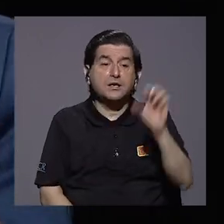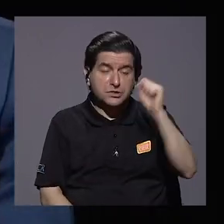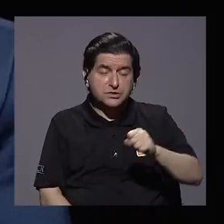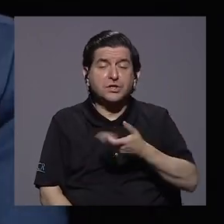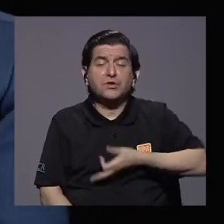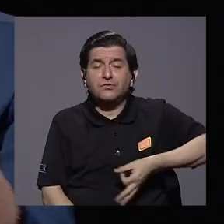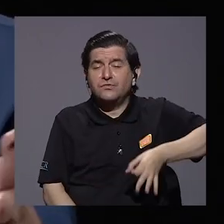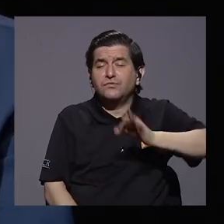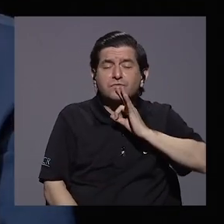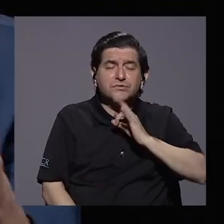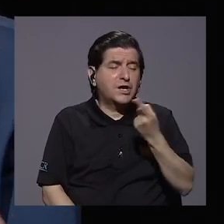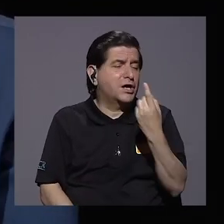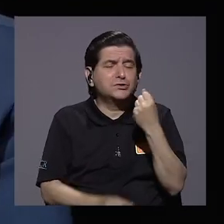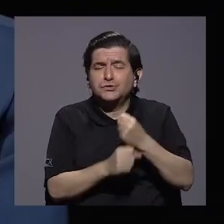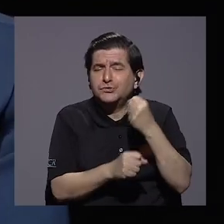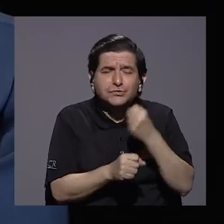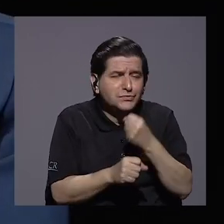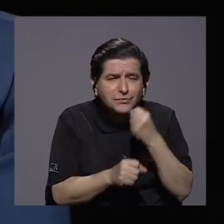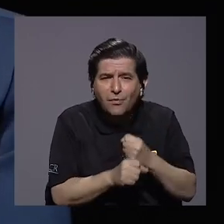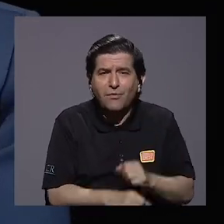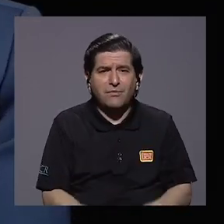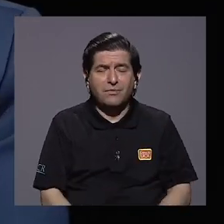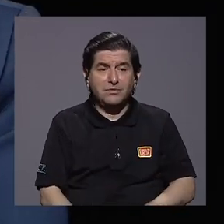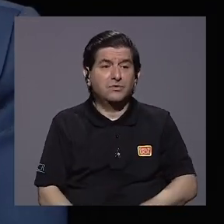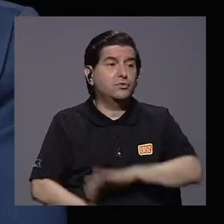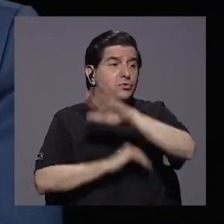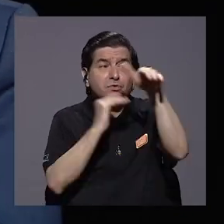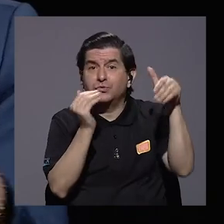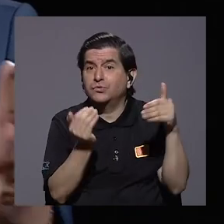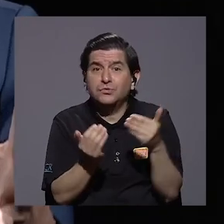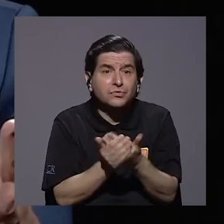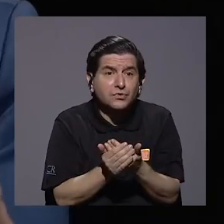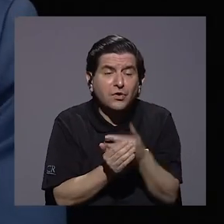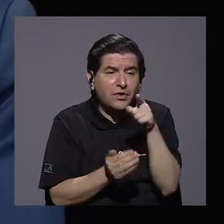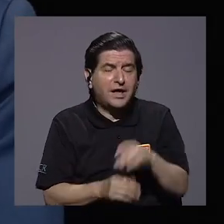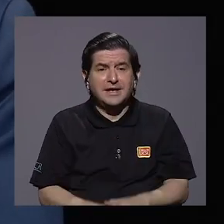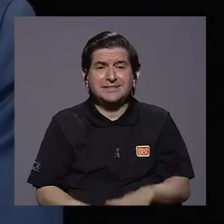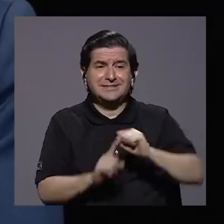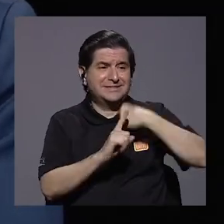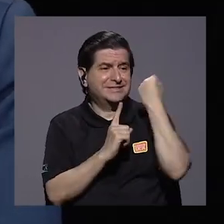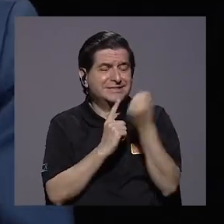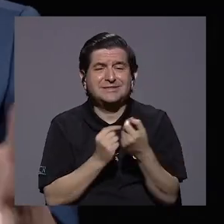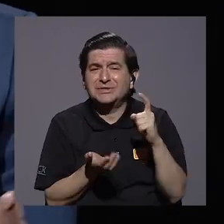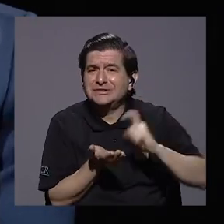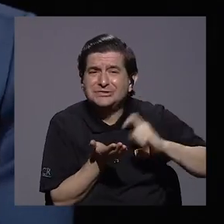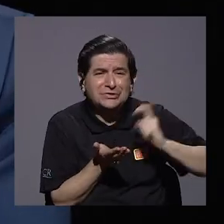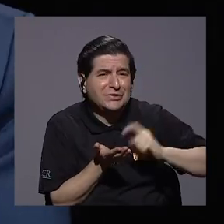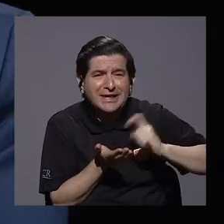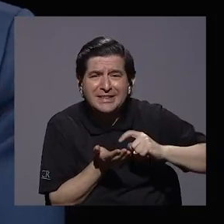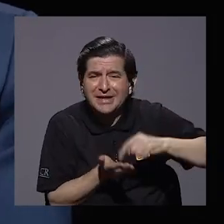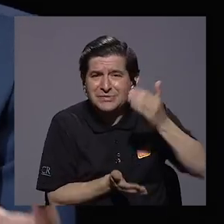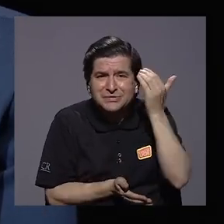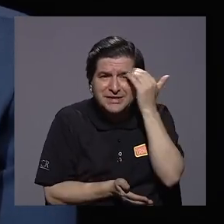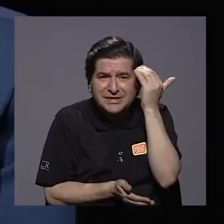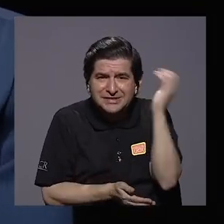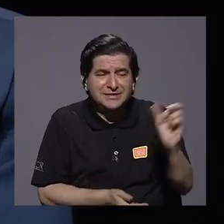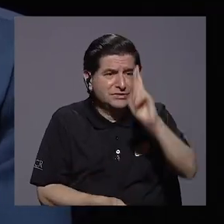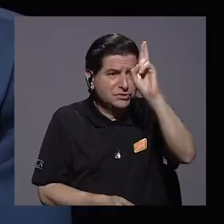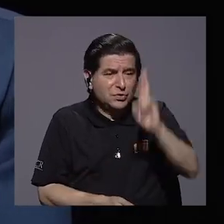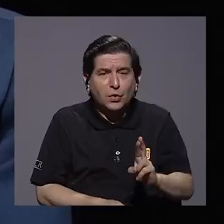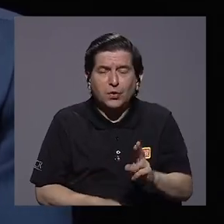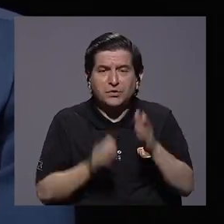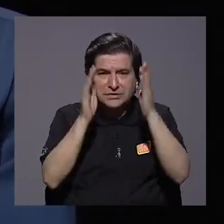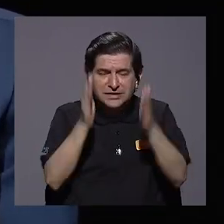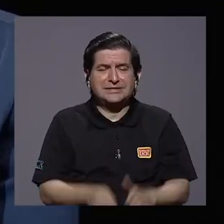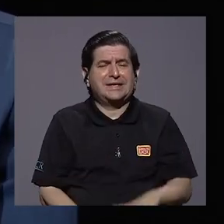toda esta frustración del desempleo, por toda esta inmersión de deudas, porque se sabe que el costarricense